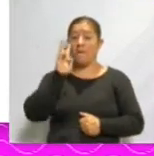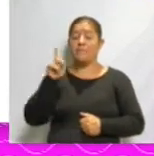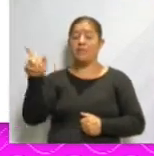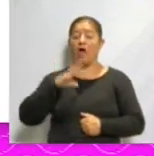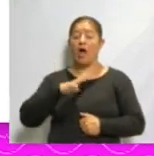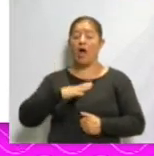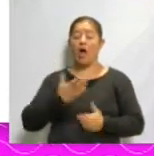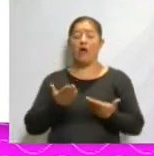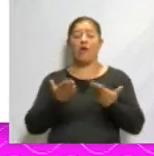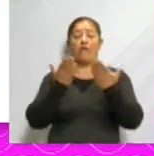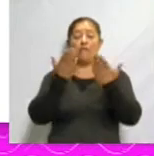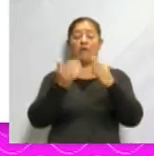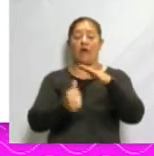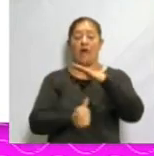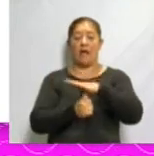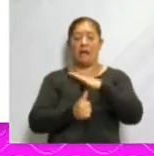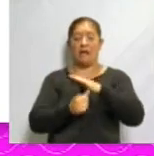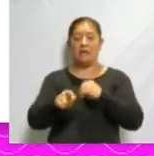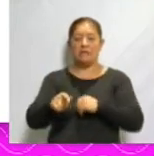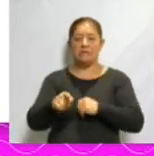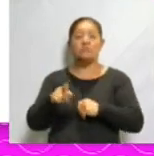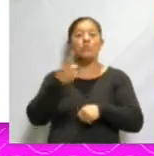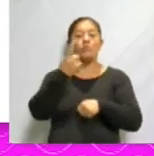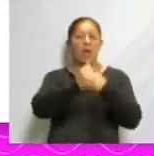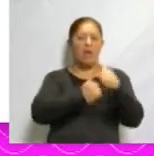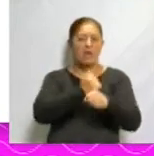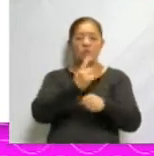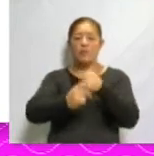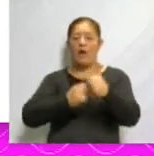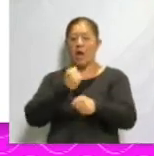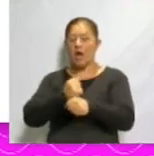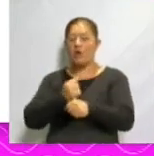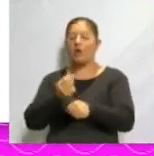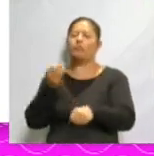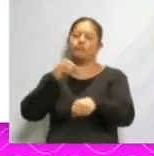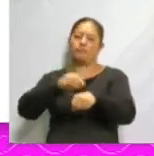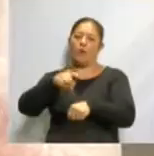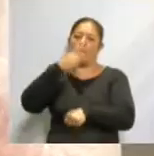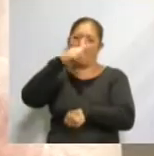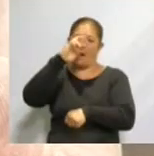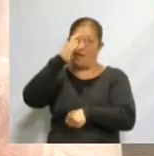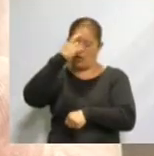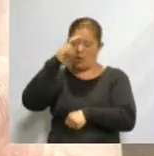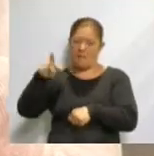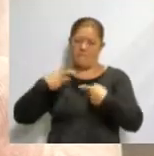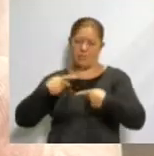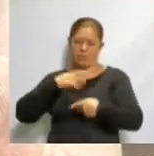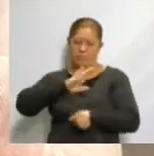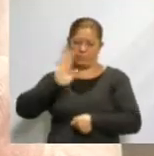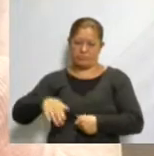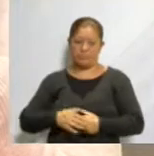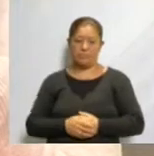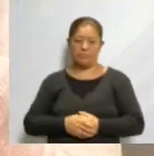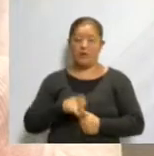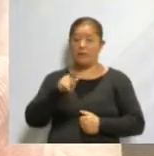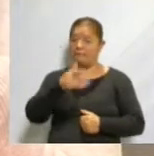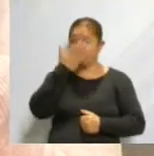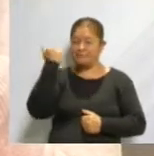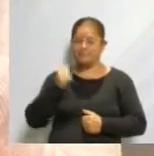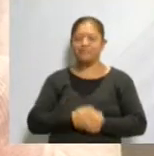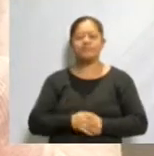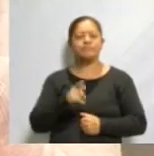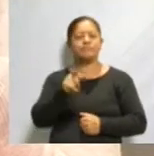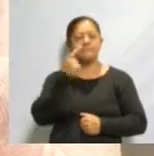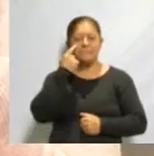ofrendas que año con año se colocan para recordar a las personas que ya no están con nosotros? Si tu respuesta es no, te invitamos a